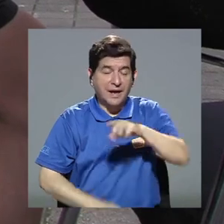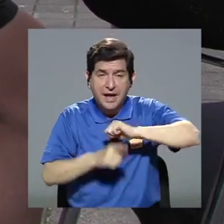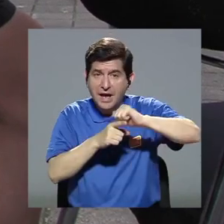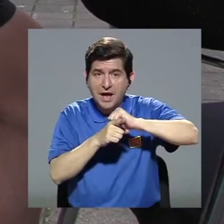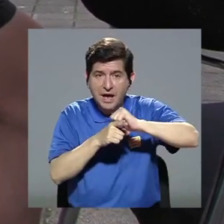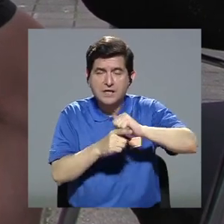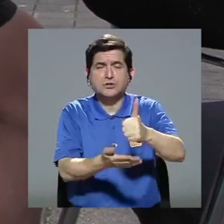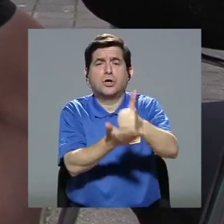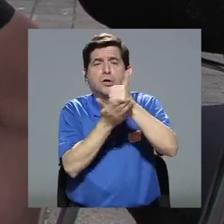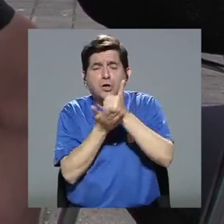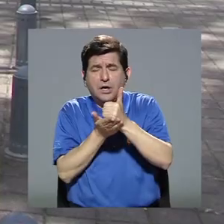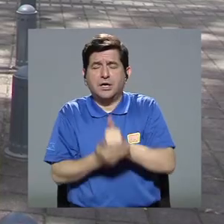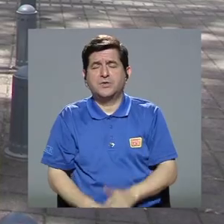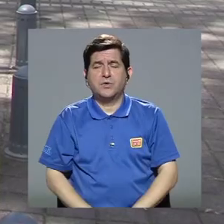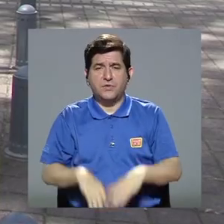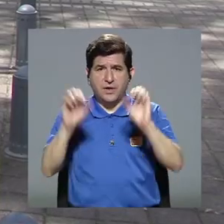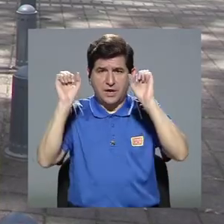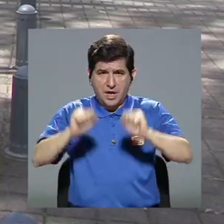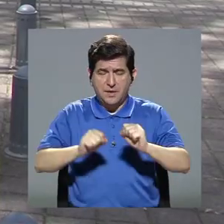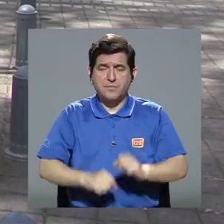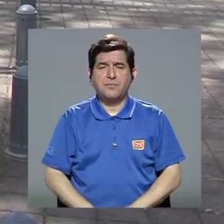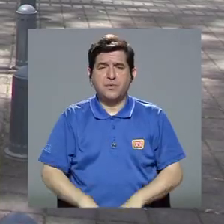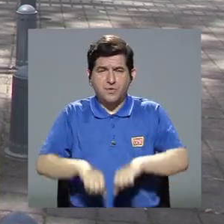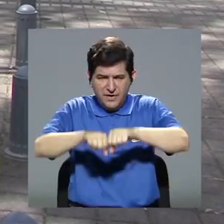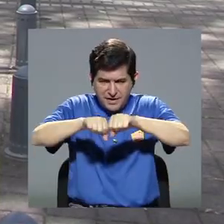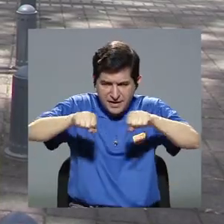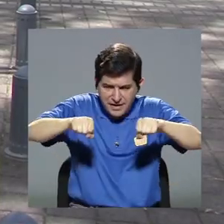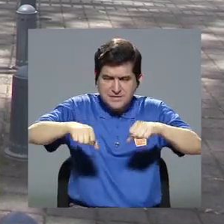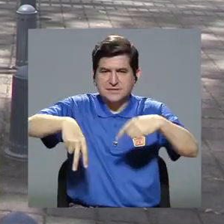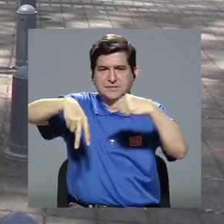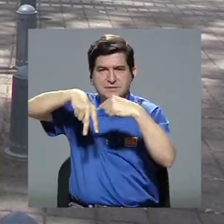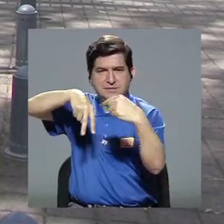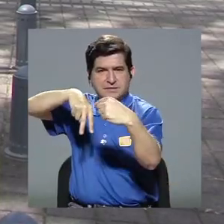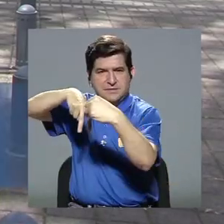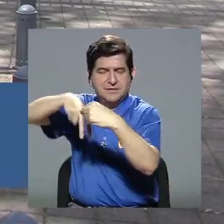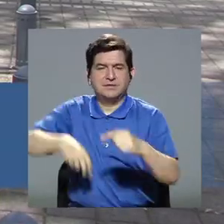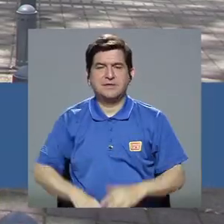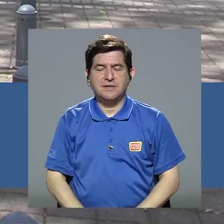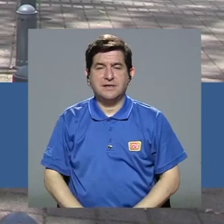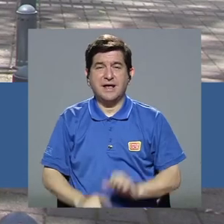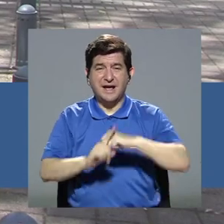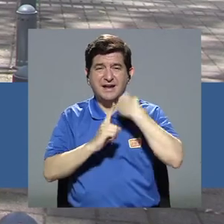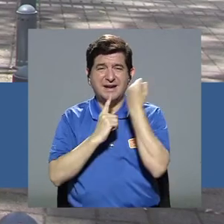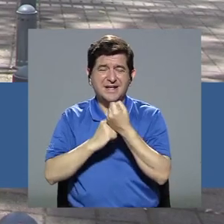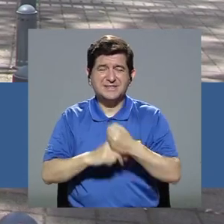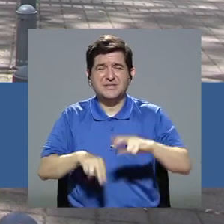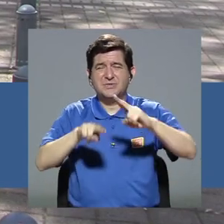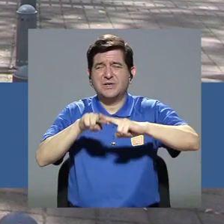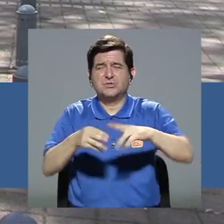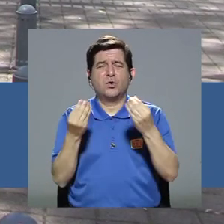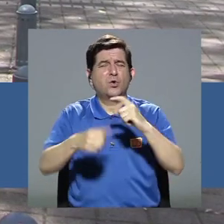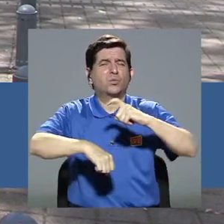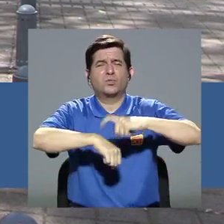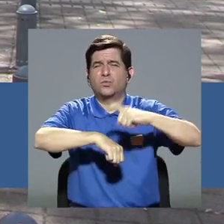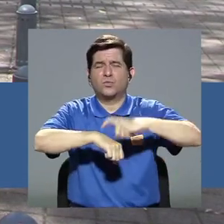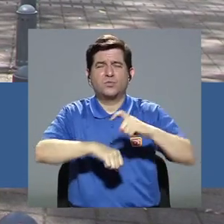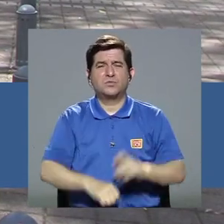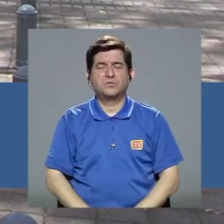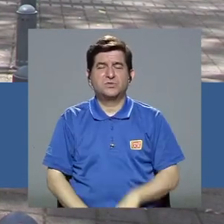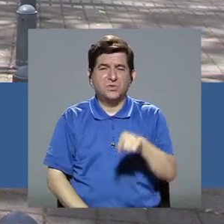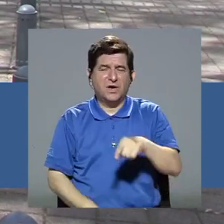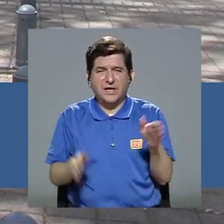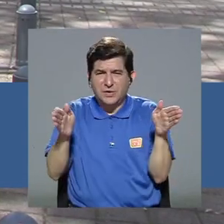este ejercicio nos va a colaborar a estirar estos músculos flexores de cadera que por la posición de estar sentado mucho rato